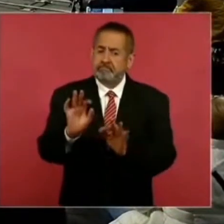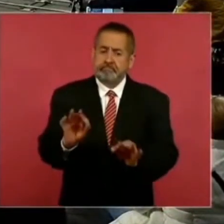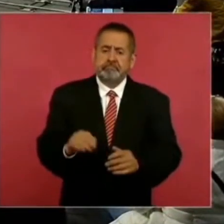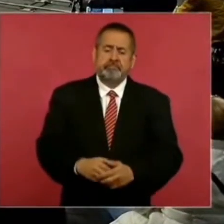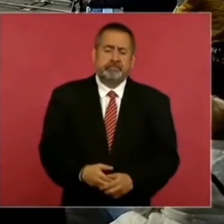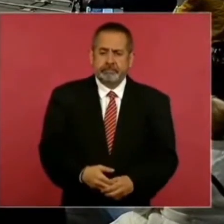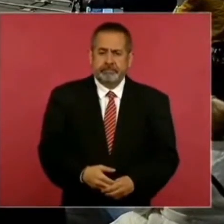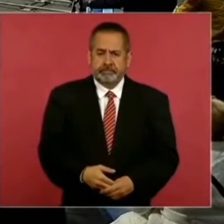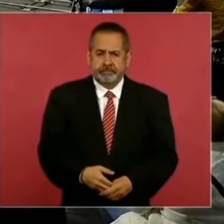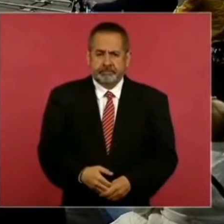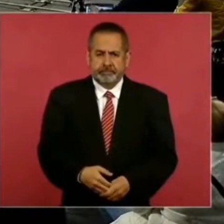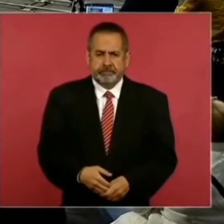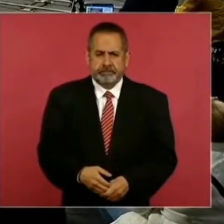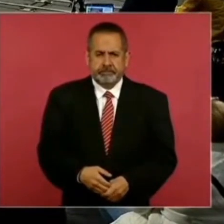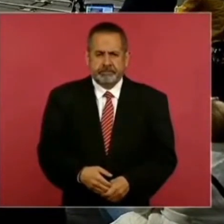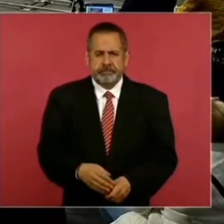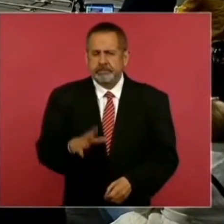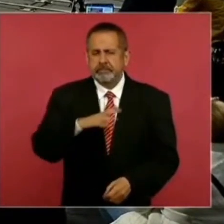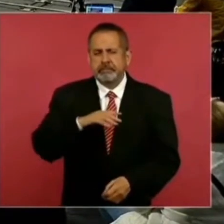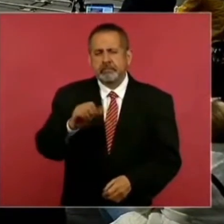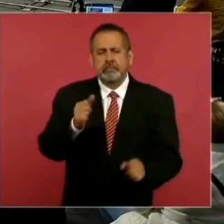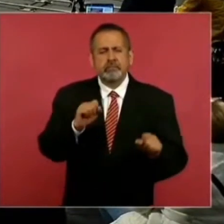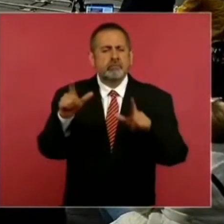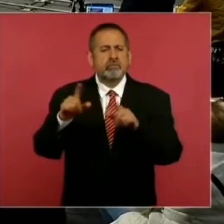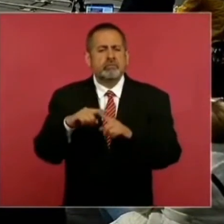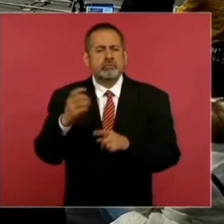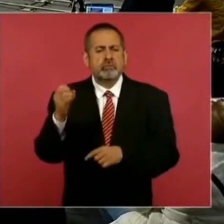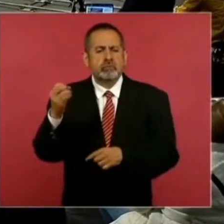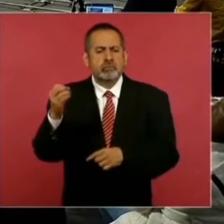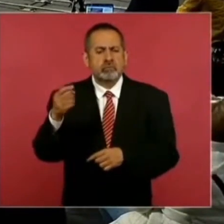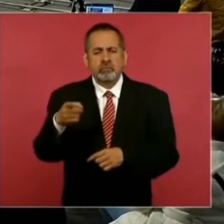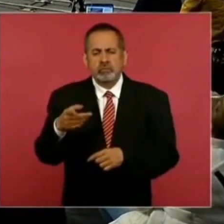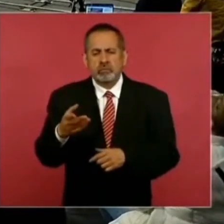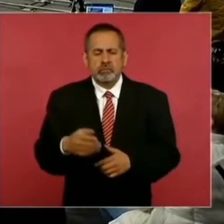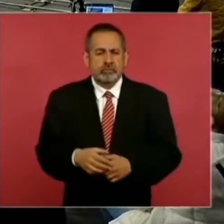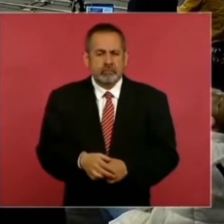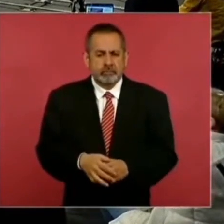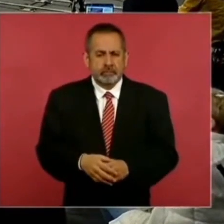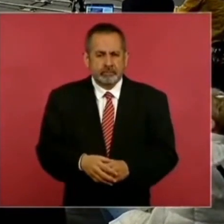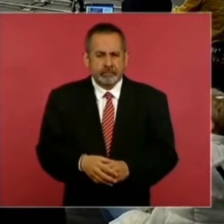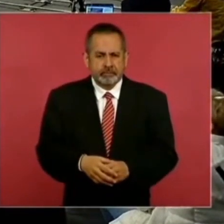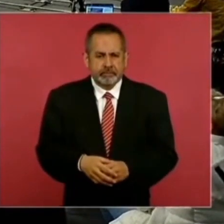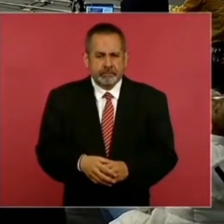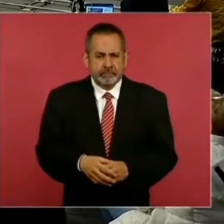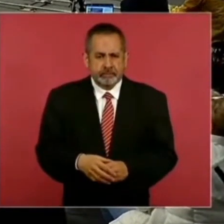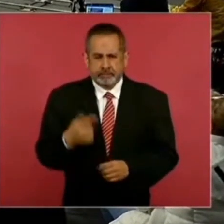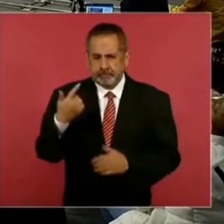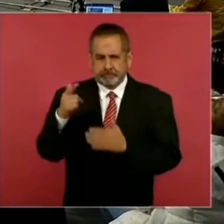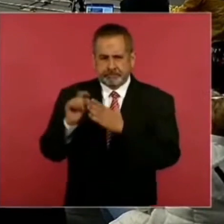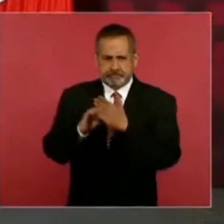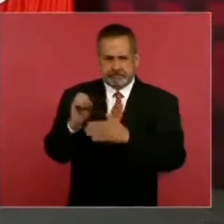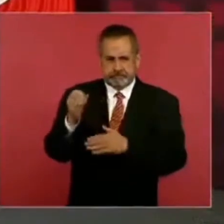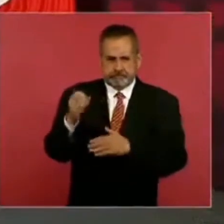¿No tienes octubre? ¿El mes?